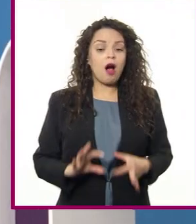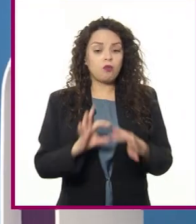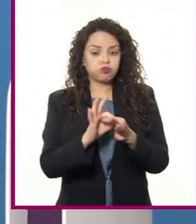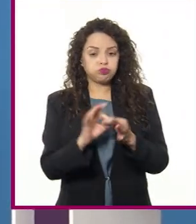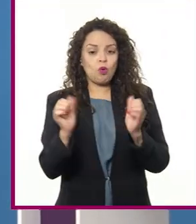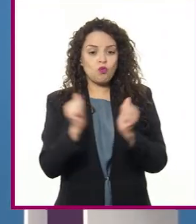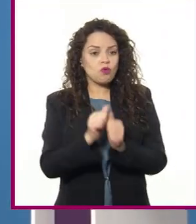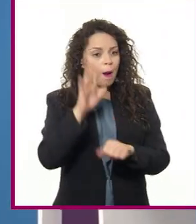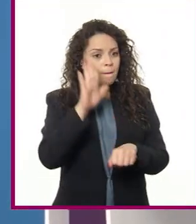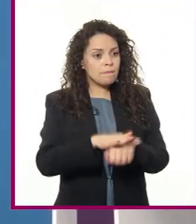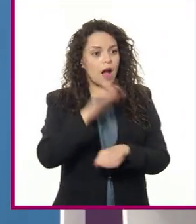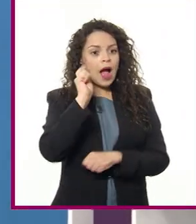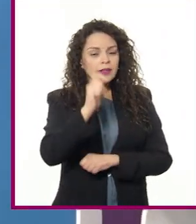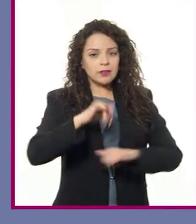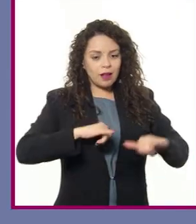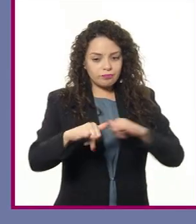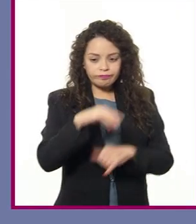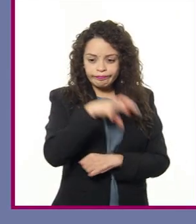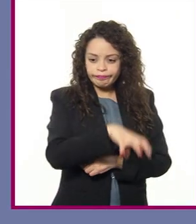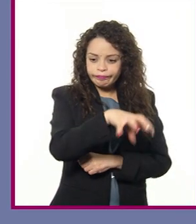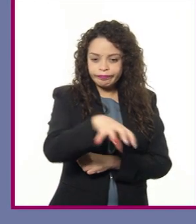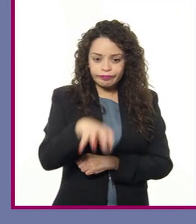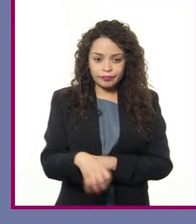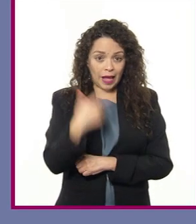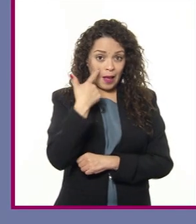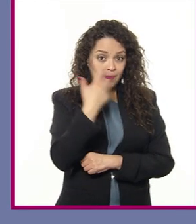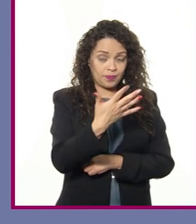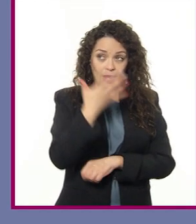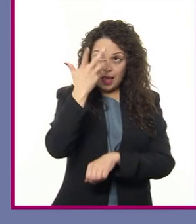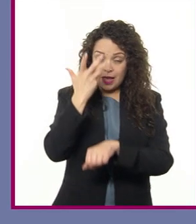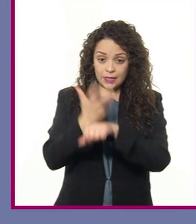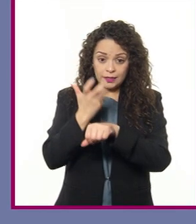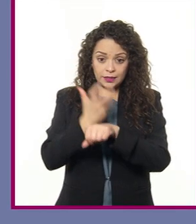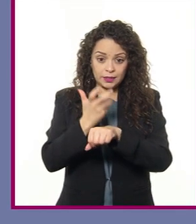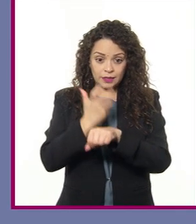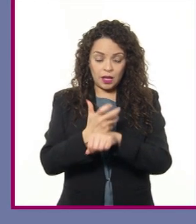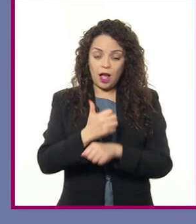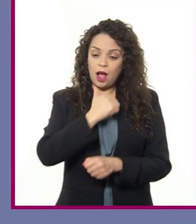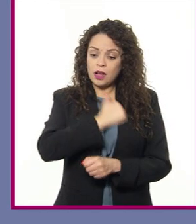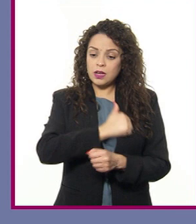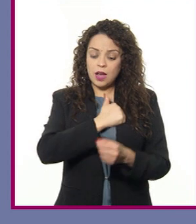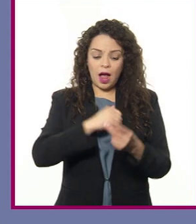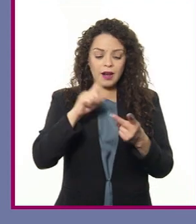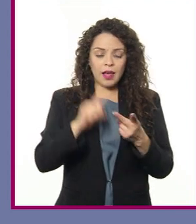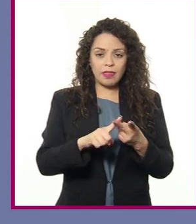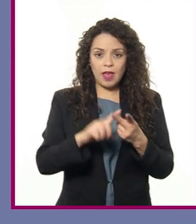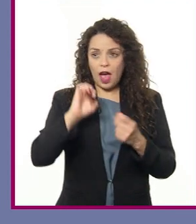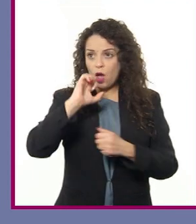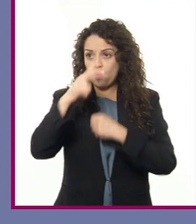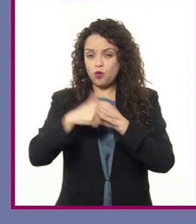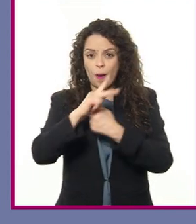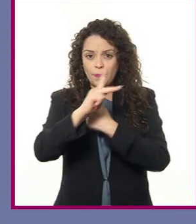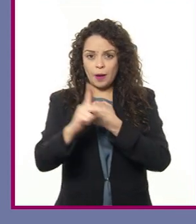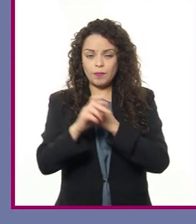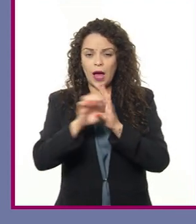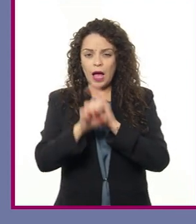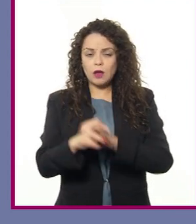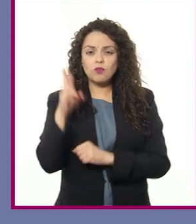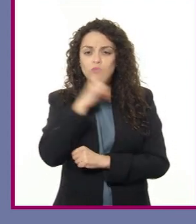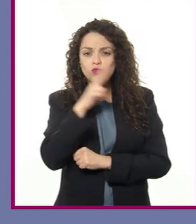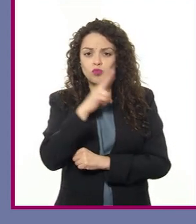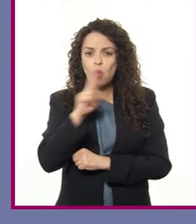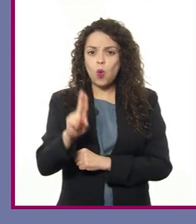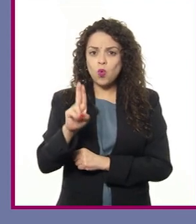mayores densidades demográficas. 4. Estados Unidos de América, Canadá y países europeos como Rusia y